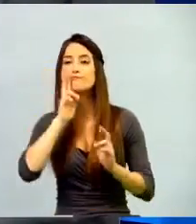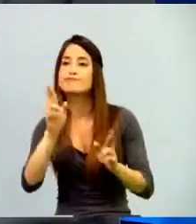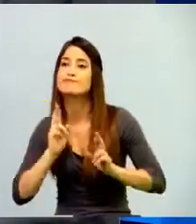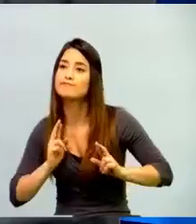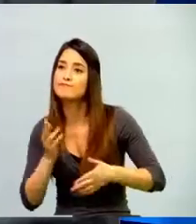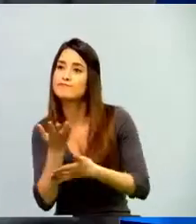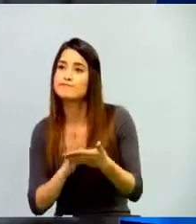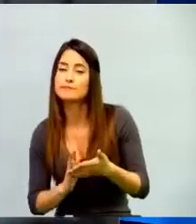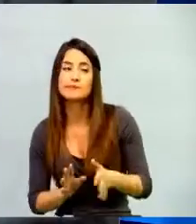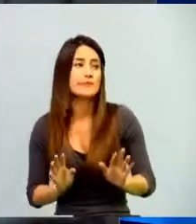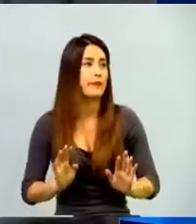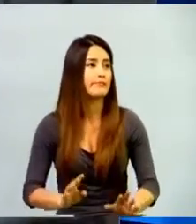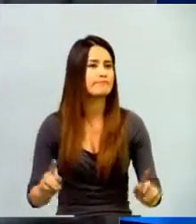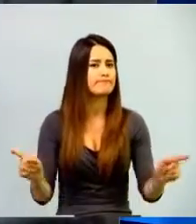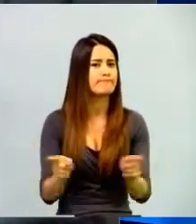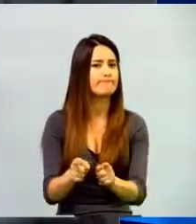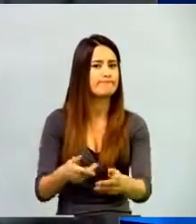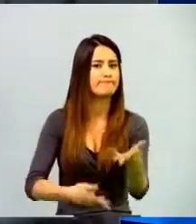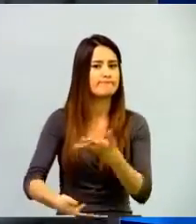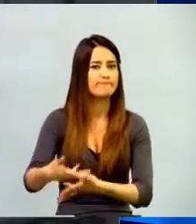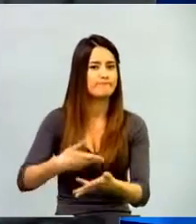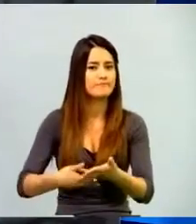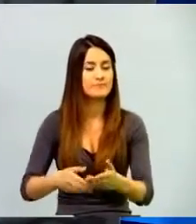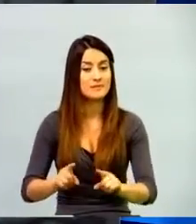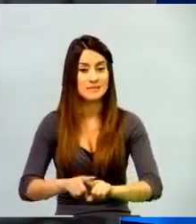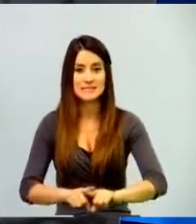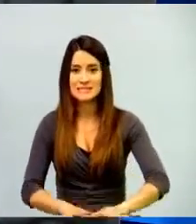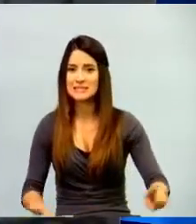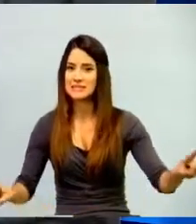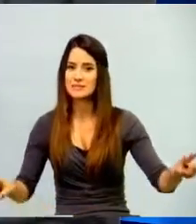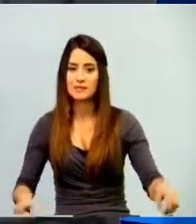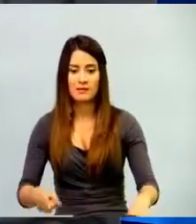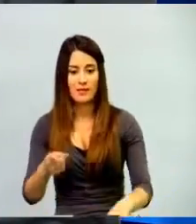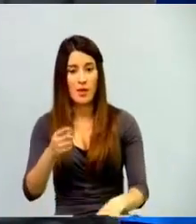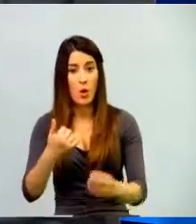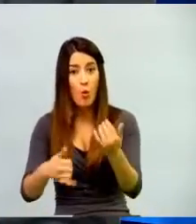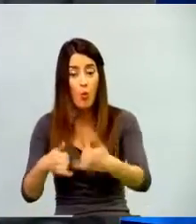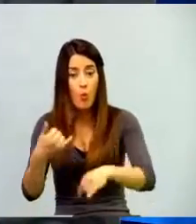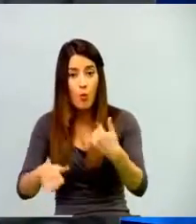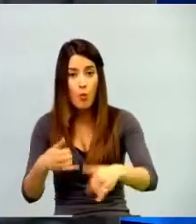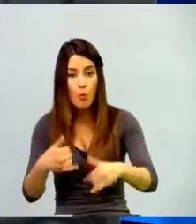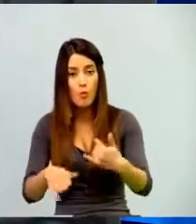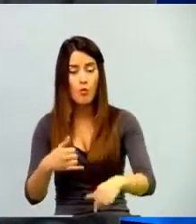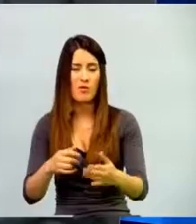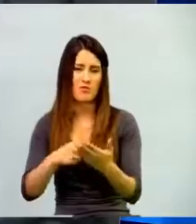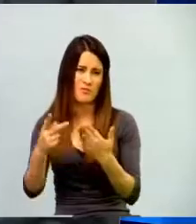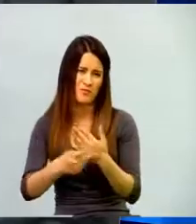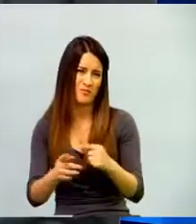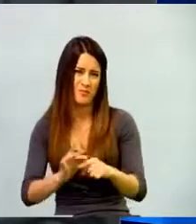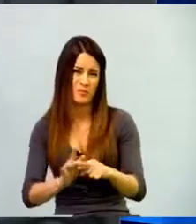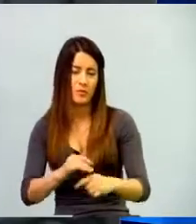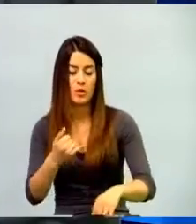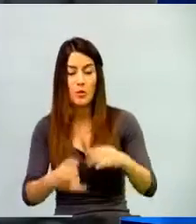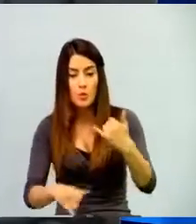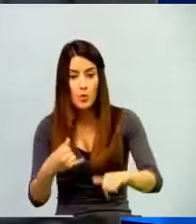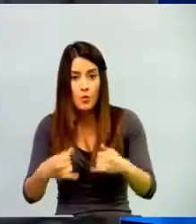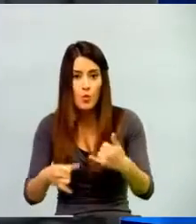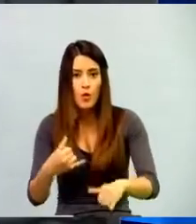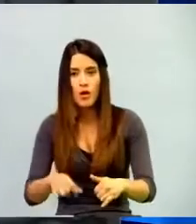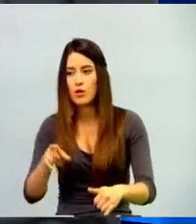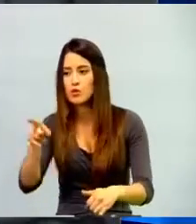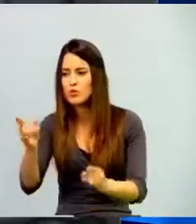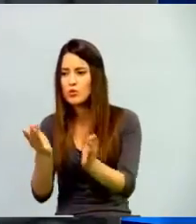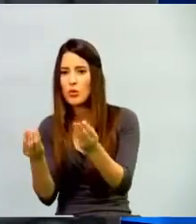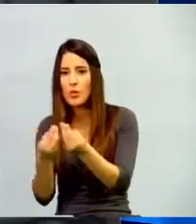y hay una retroalimentación directa de nuestros compañeros, del proyecto que estamos ensamblando o armando, de lo que opinan otras